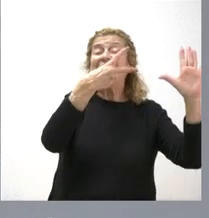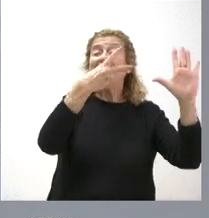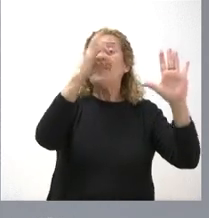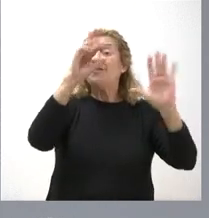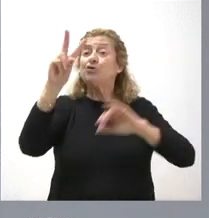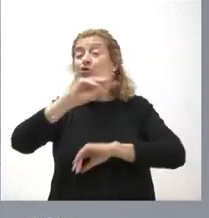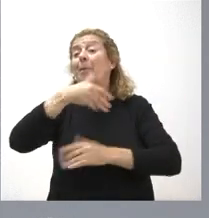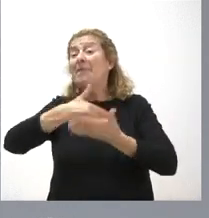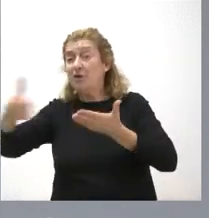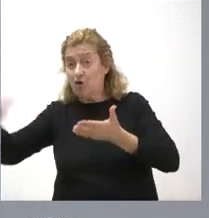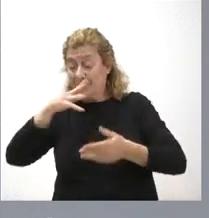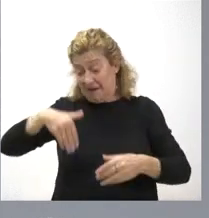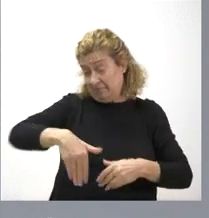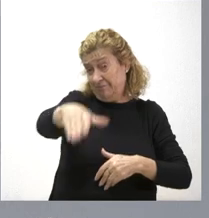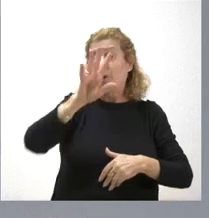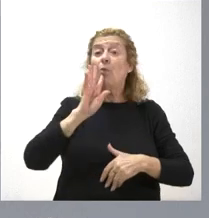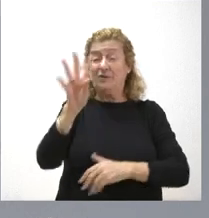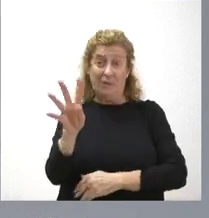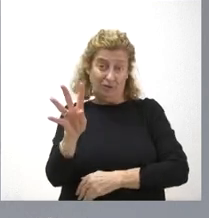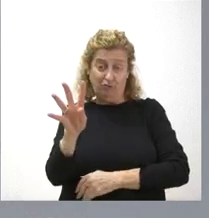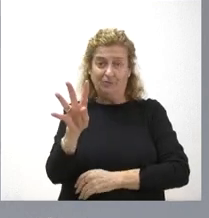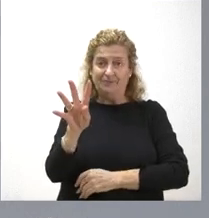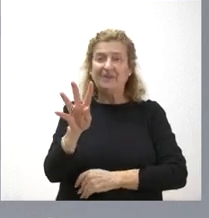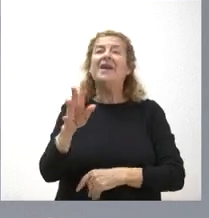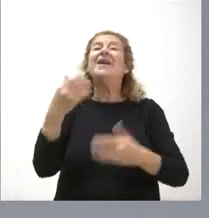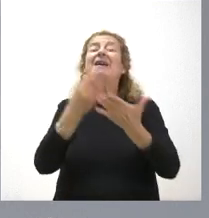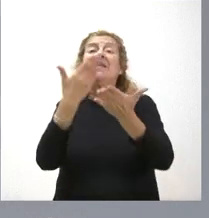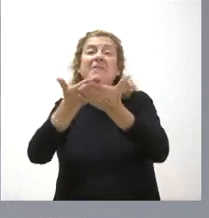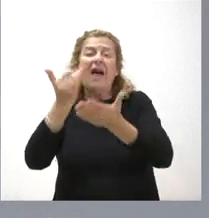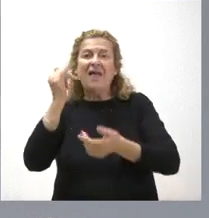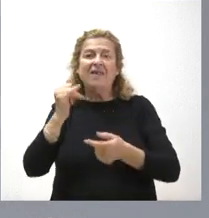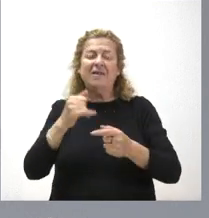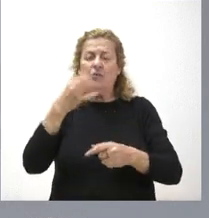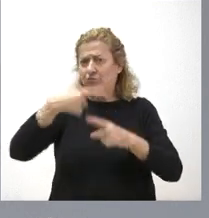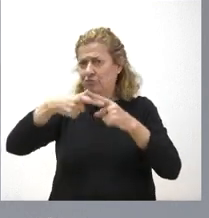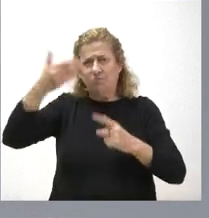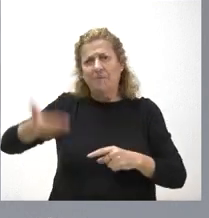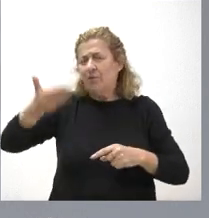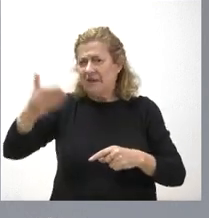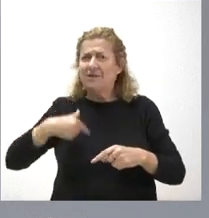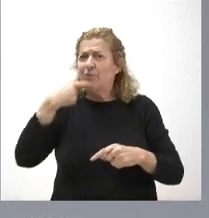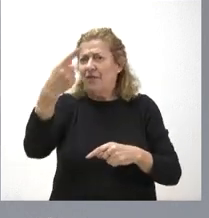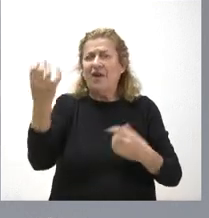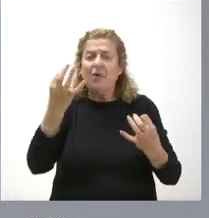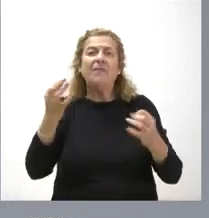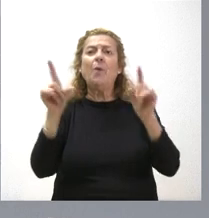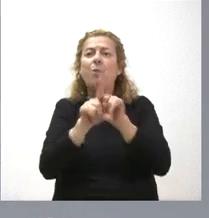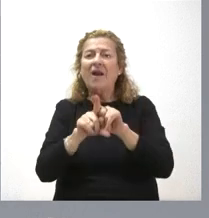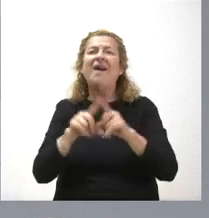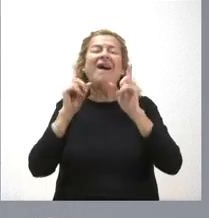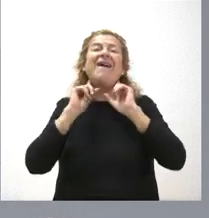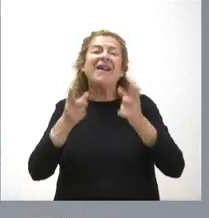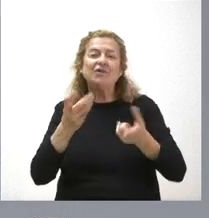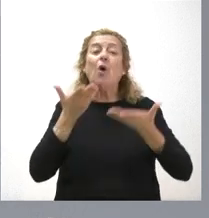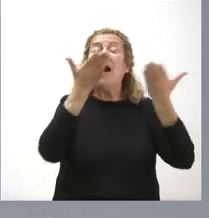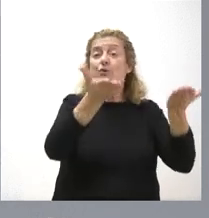para los cuatro próximos años, que contempla partidas tan importantes, como les decía, como es el caso de la